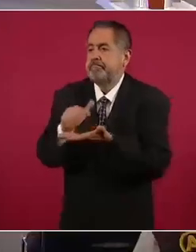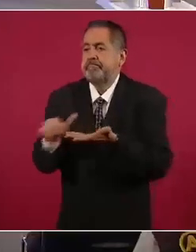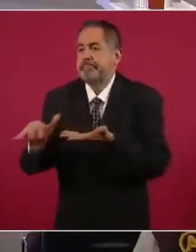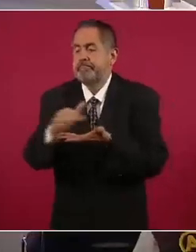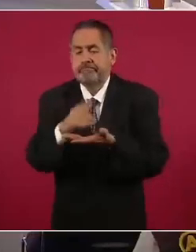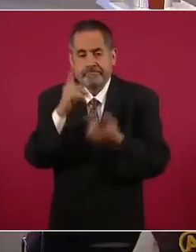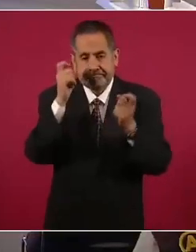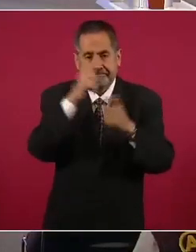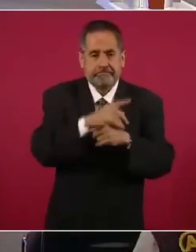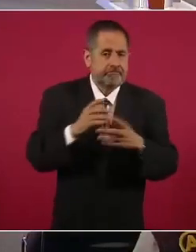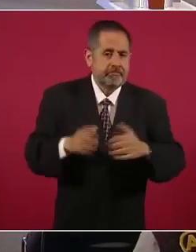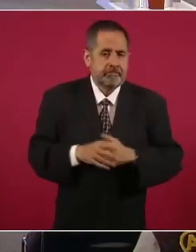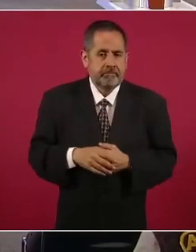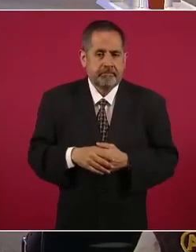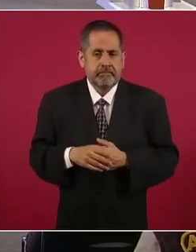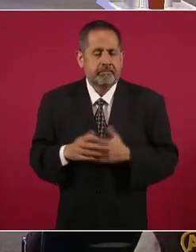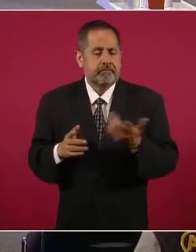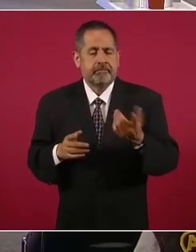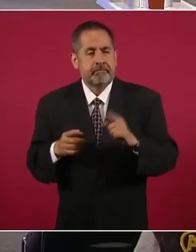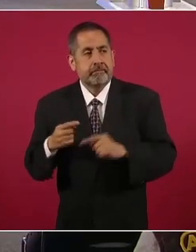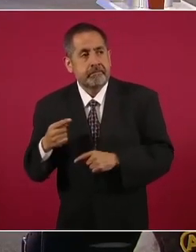no le echan la culpa